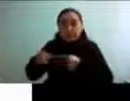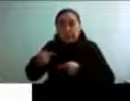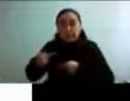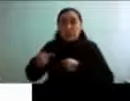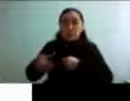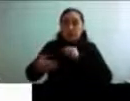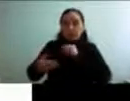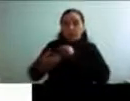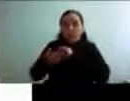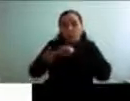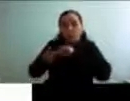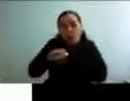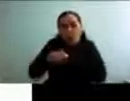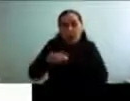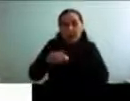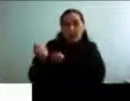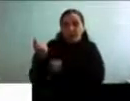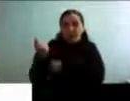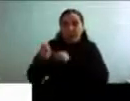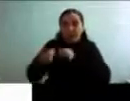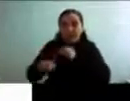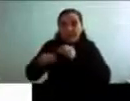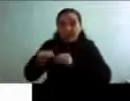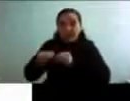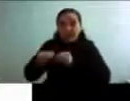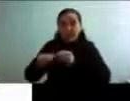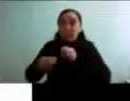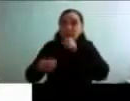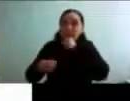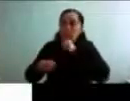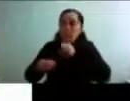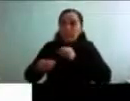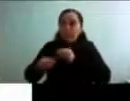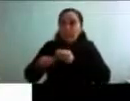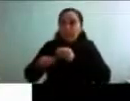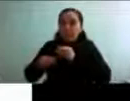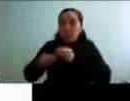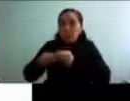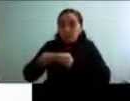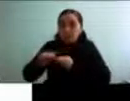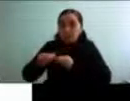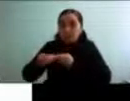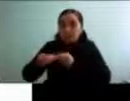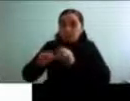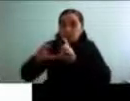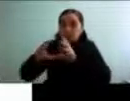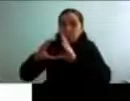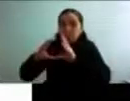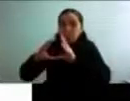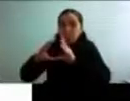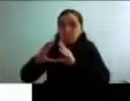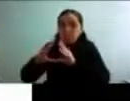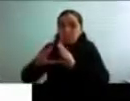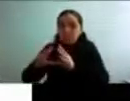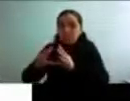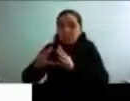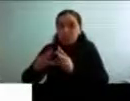reserva ahí. Eso, cuando uno va envejeciendo, esa reserva va como adelgazándose, se va